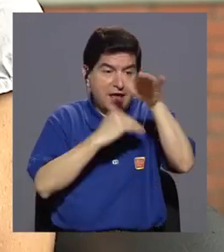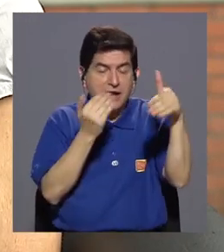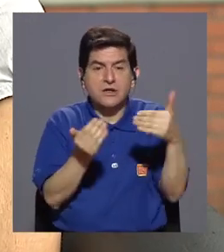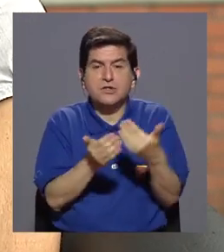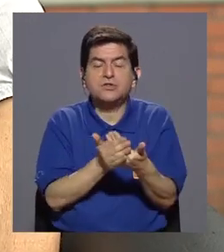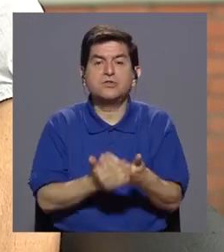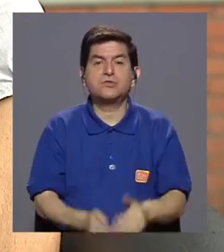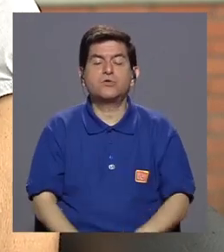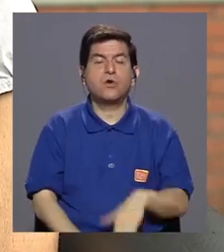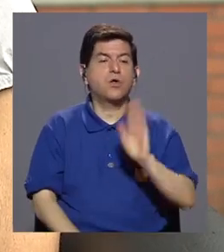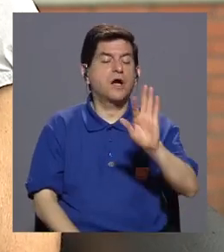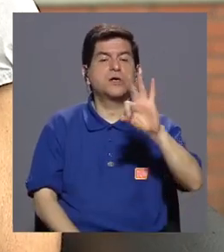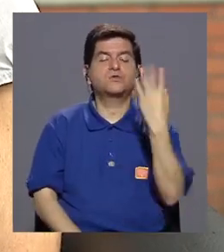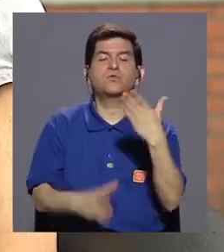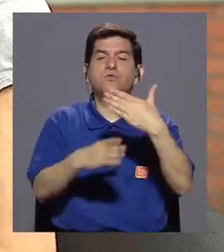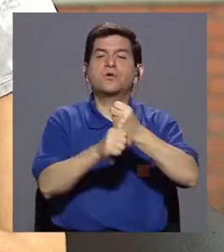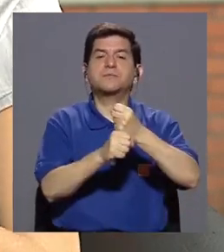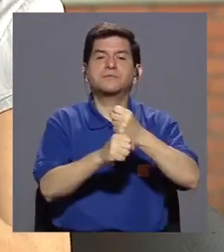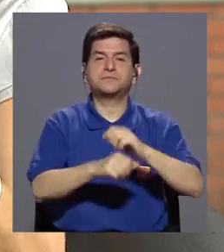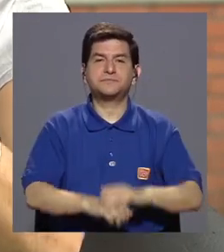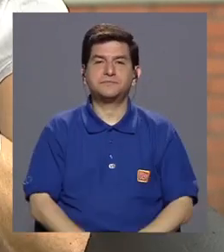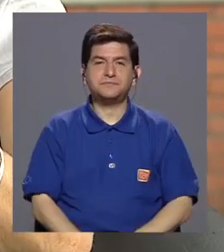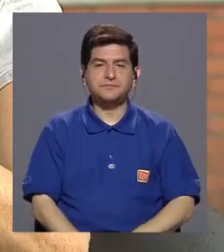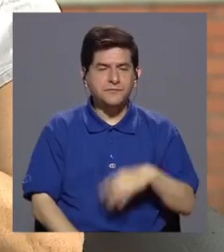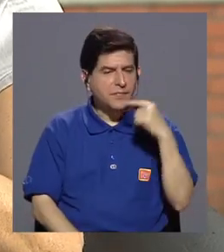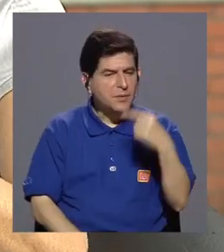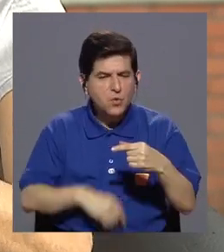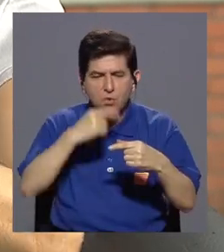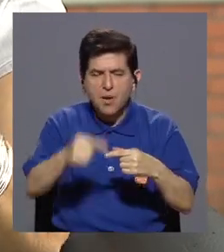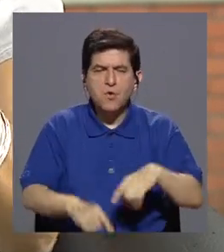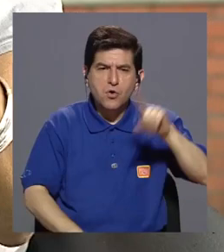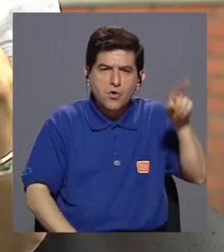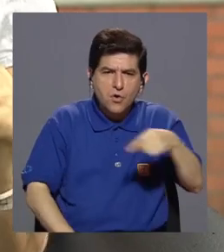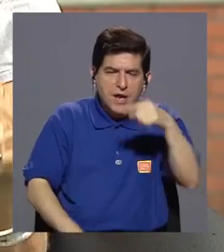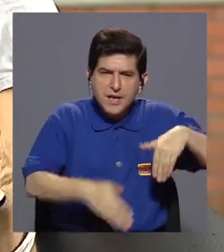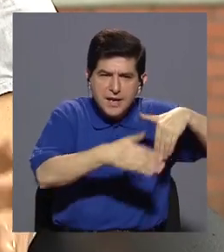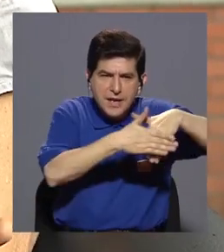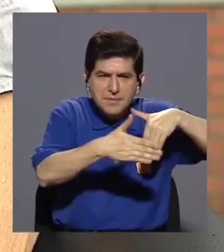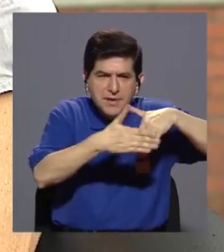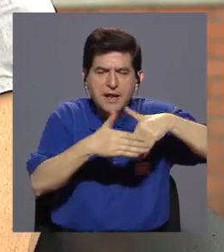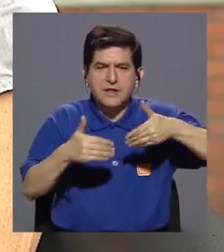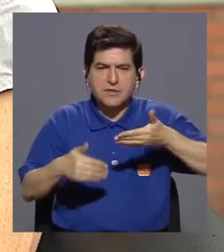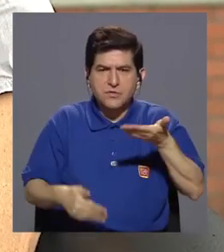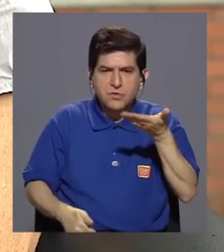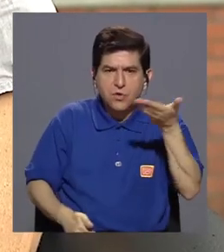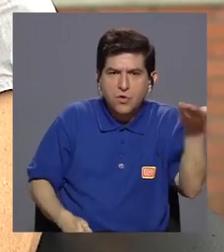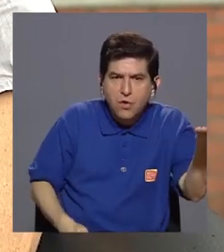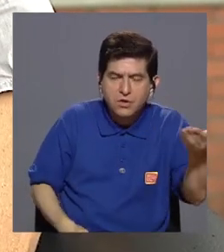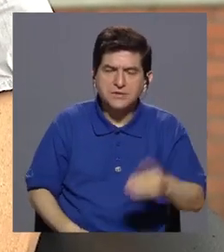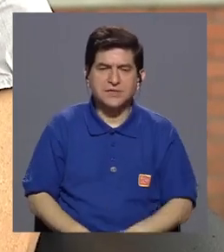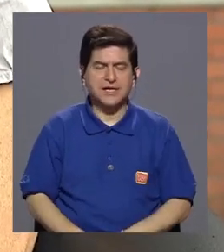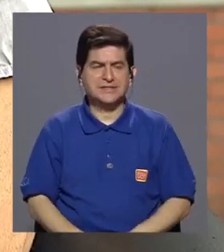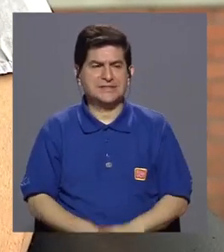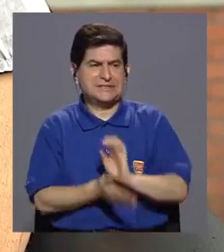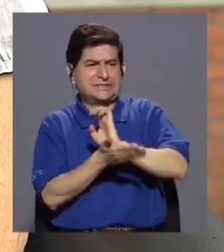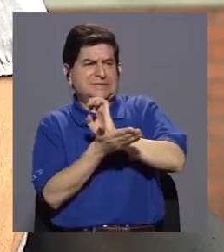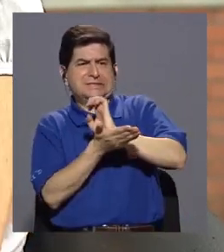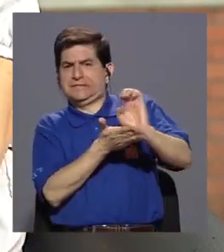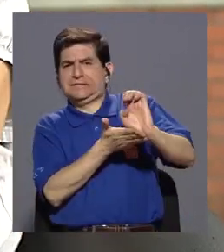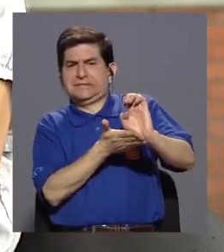tenía que hacerse a su manera. Poco a poco fue desbloqueando qué eran las cosas que le impedían